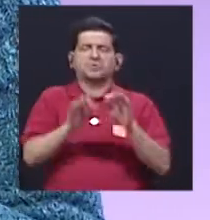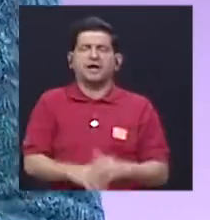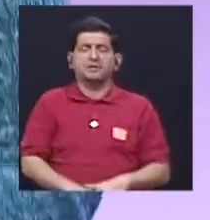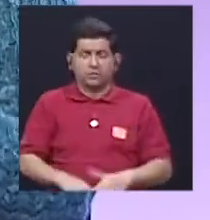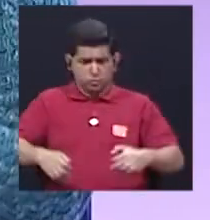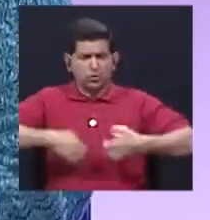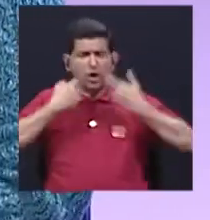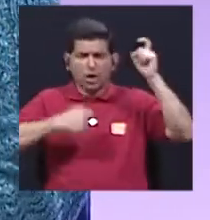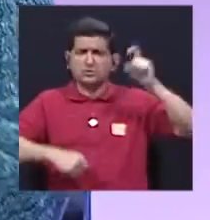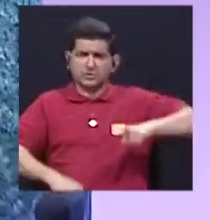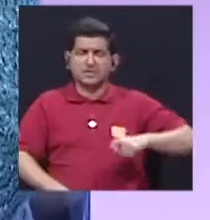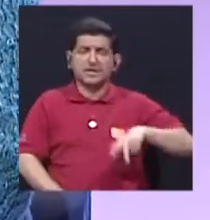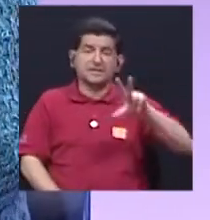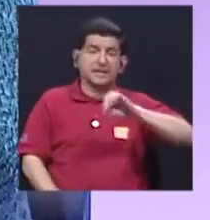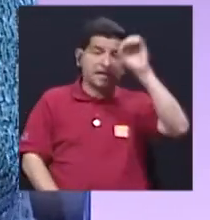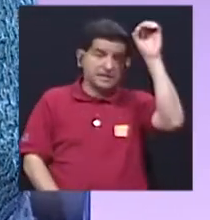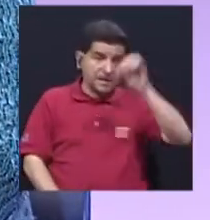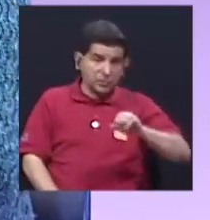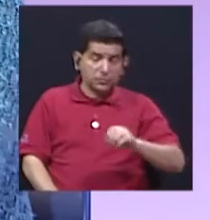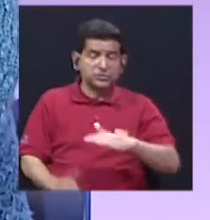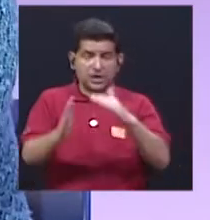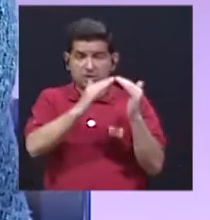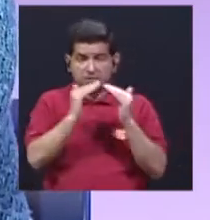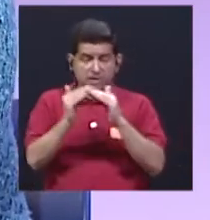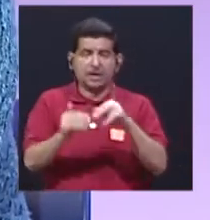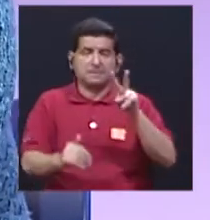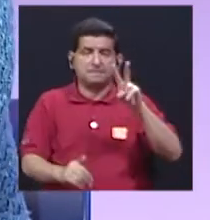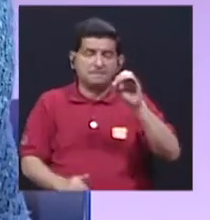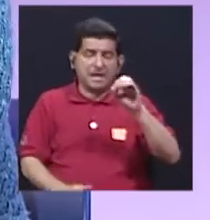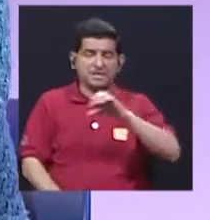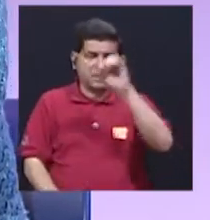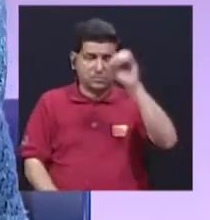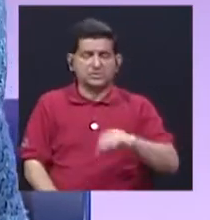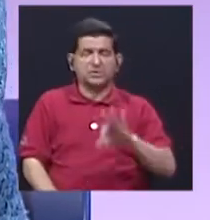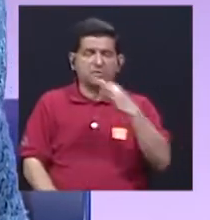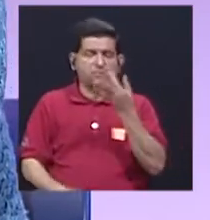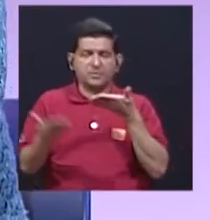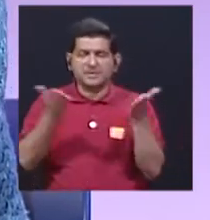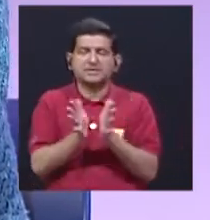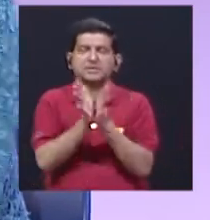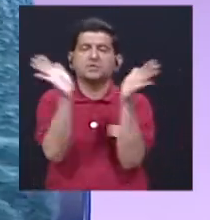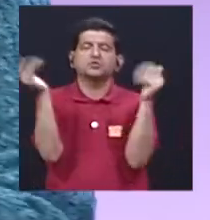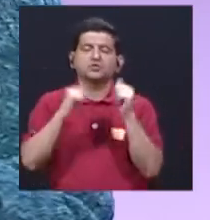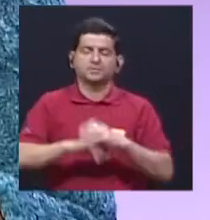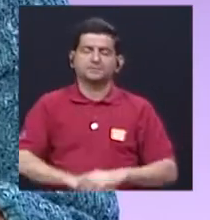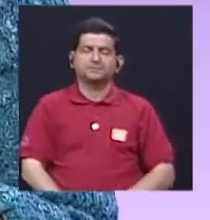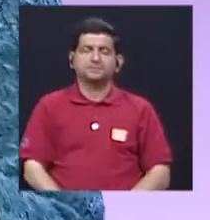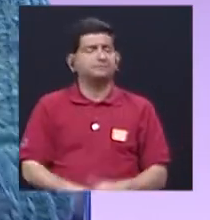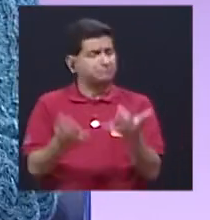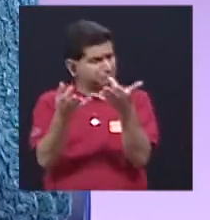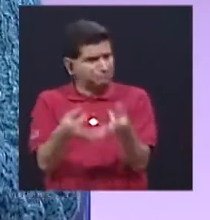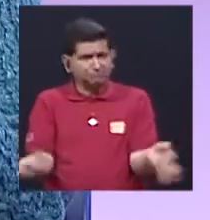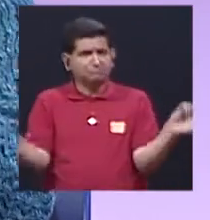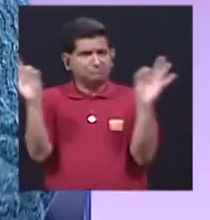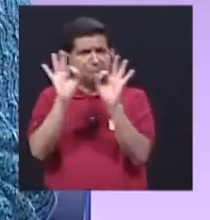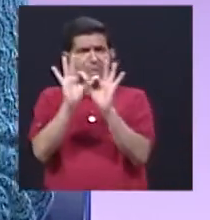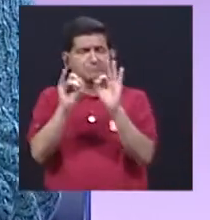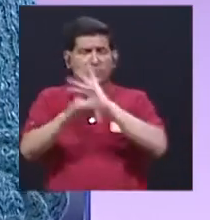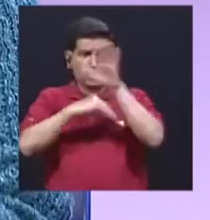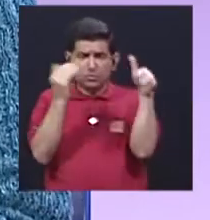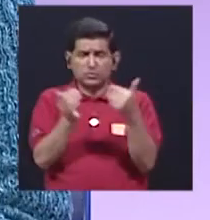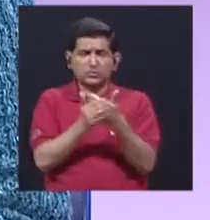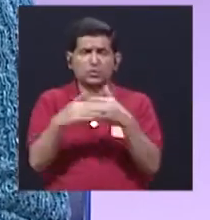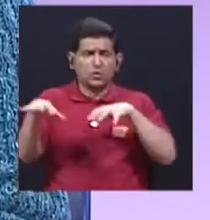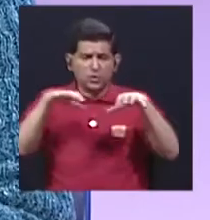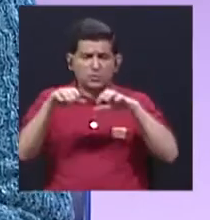existir, un 30% para comunitarios y 20% para medios de servicio público. Esto es importante porque todo